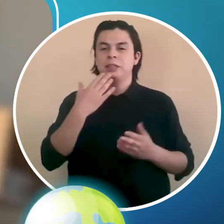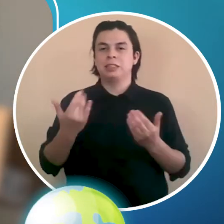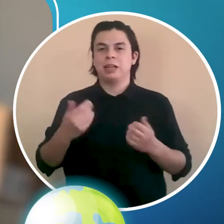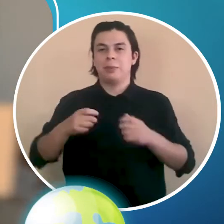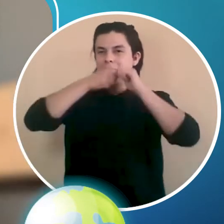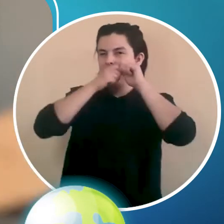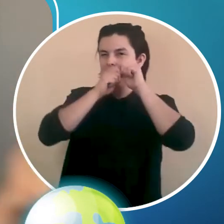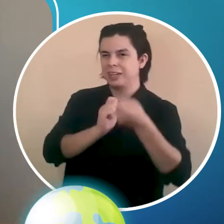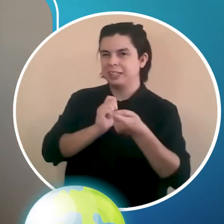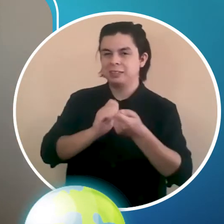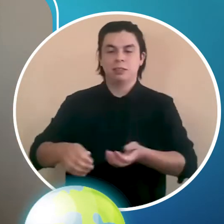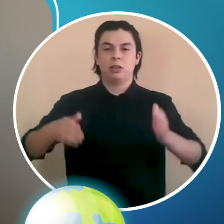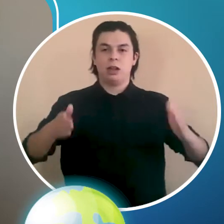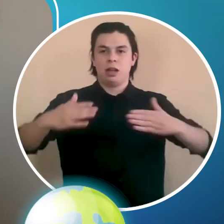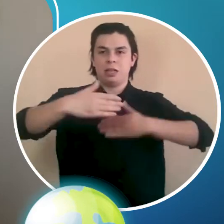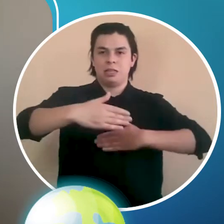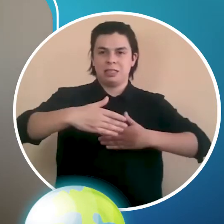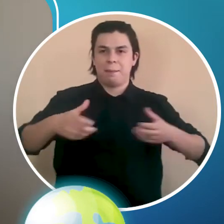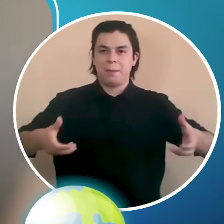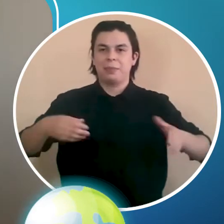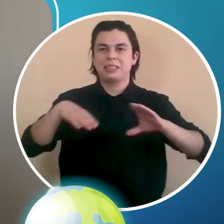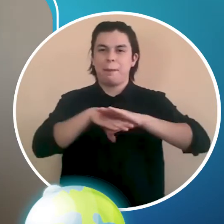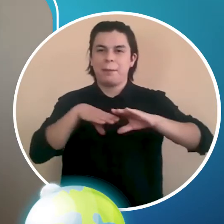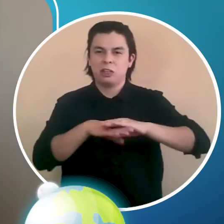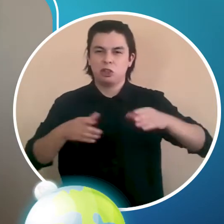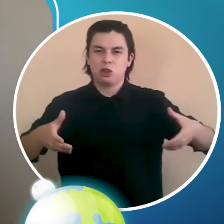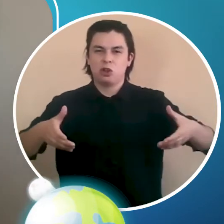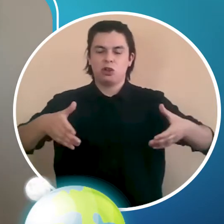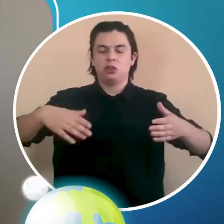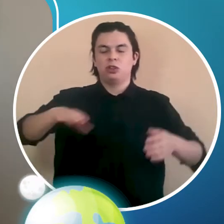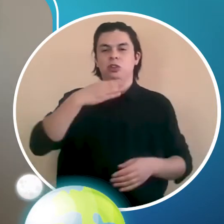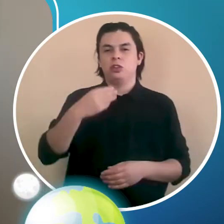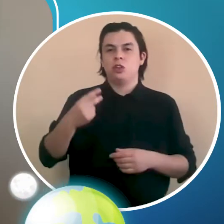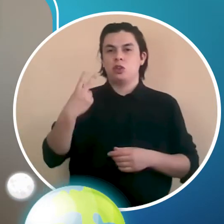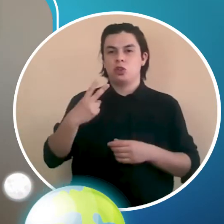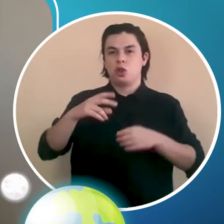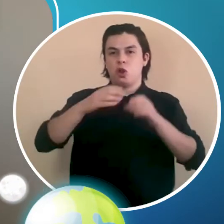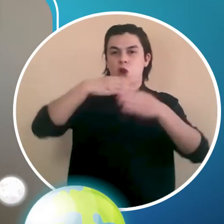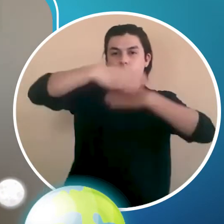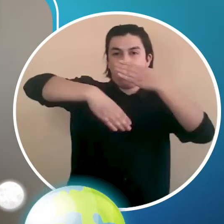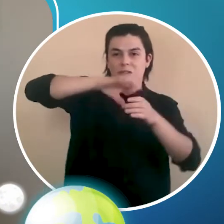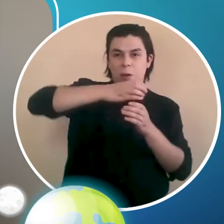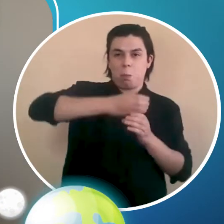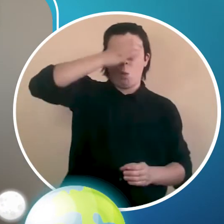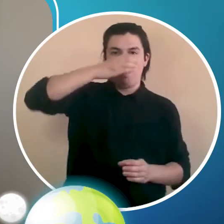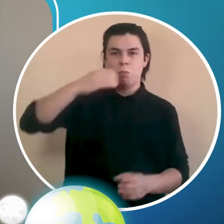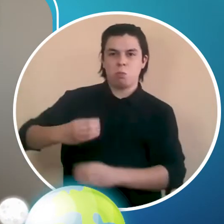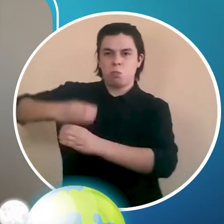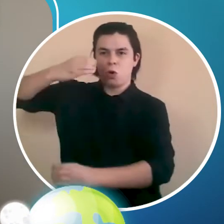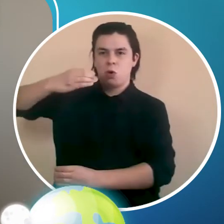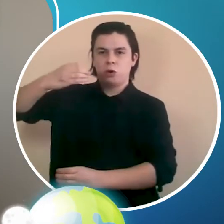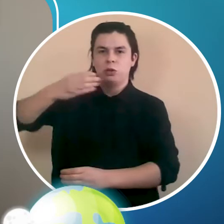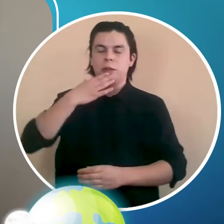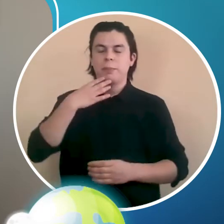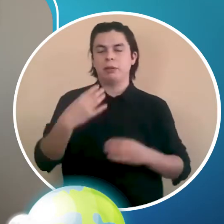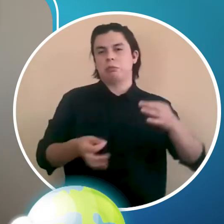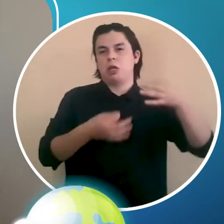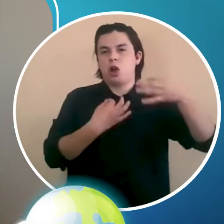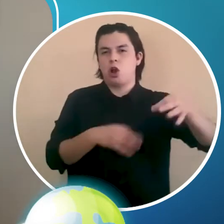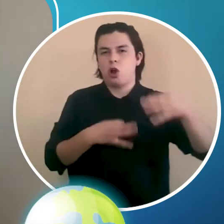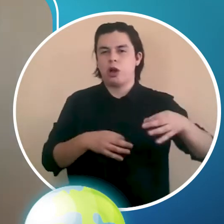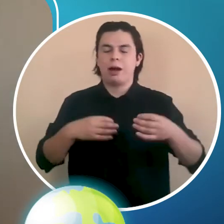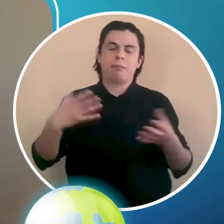una caja de zapatos, dos tubitos de toalla nudo y hojas de papel